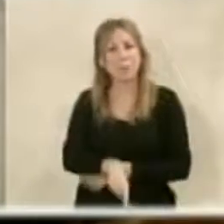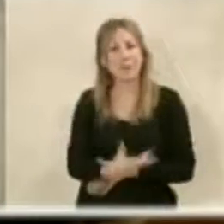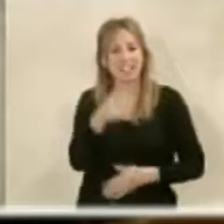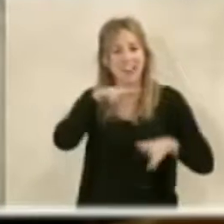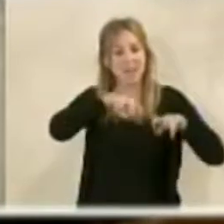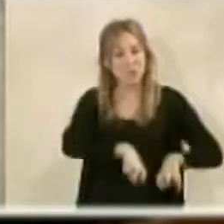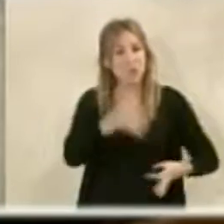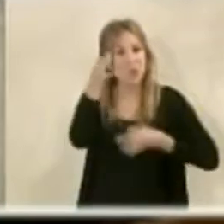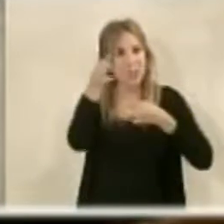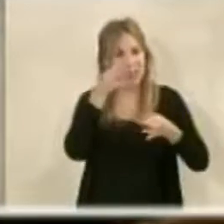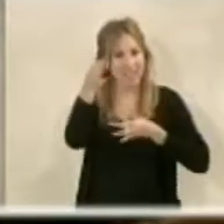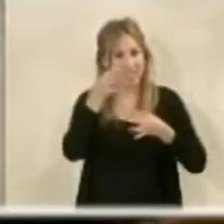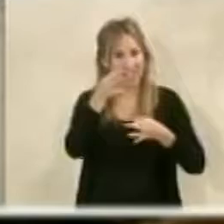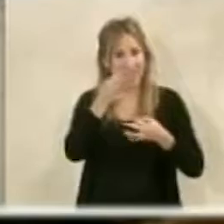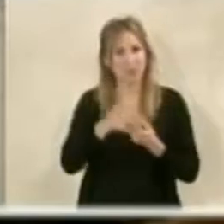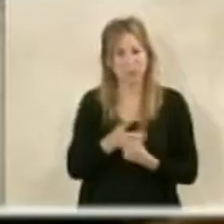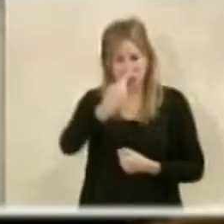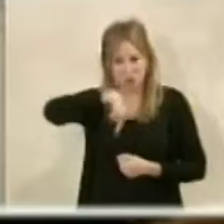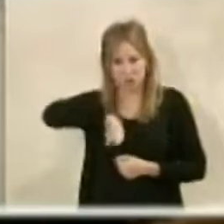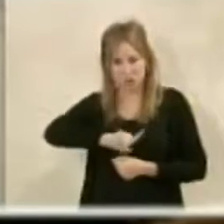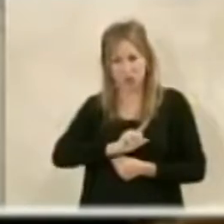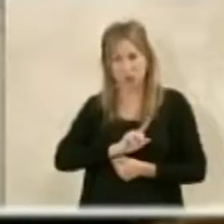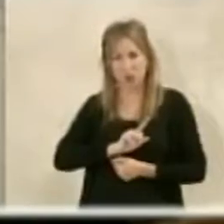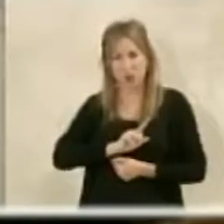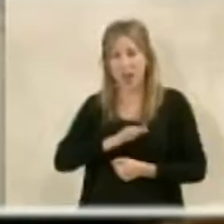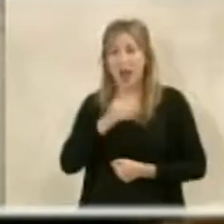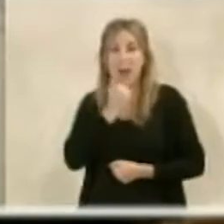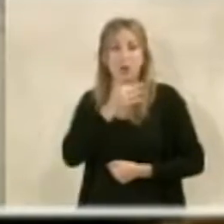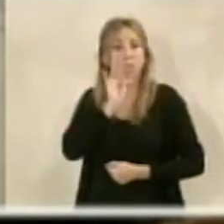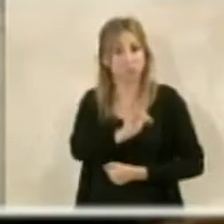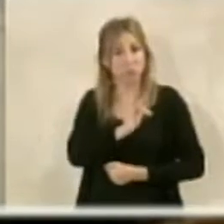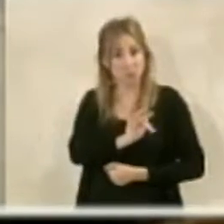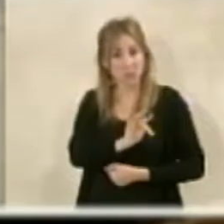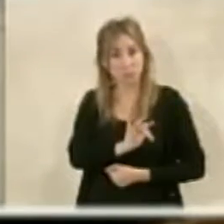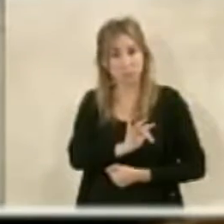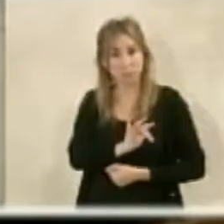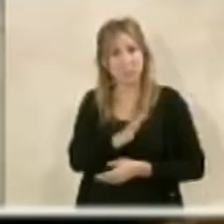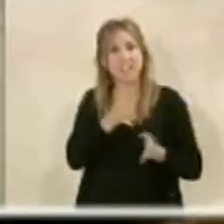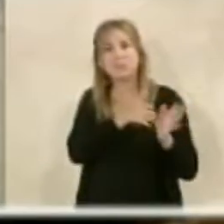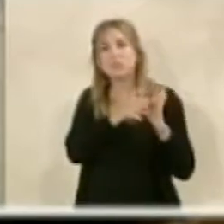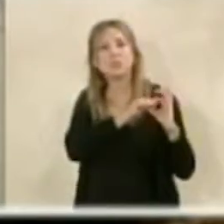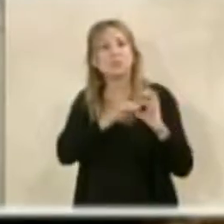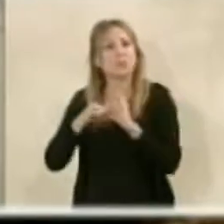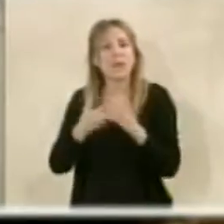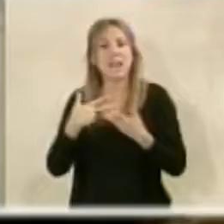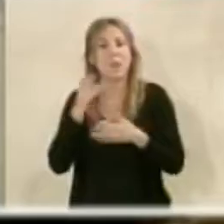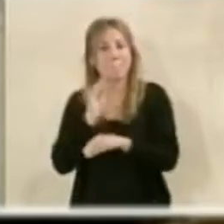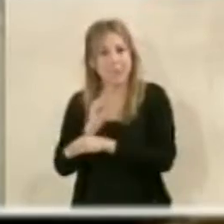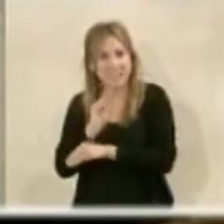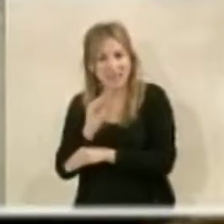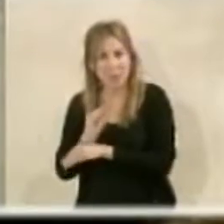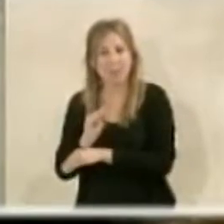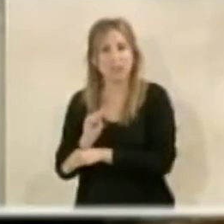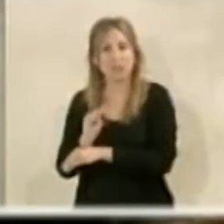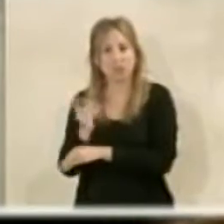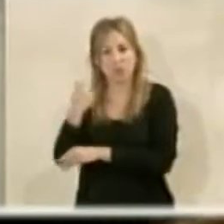detalle, hay también algo que para nosotros es positivo, es también todo el mantenimiento de toda la red